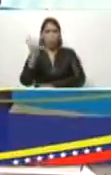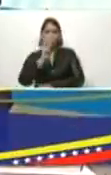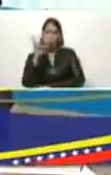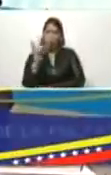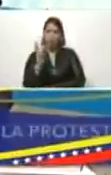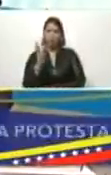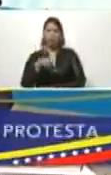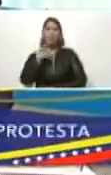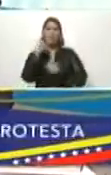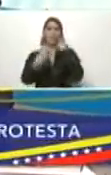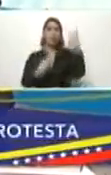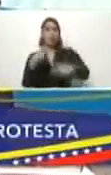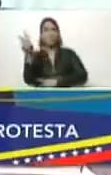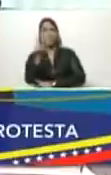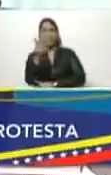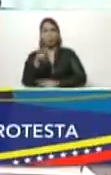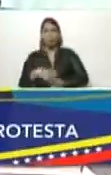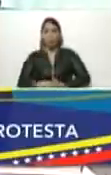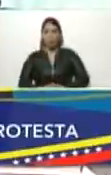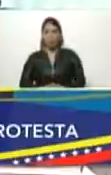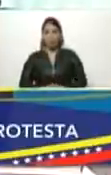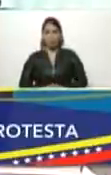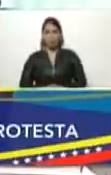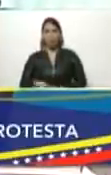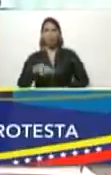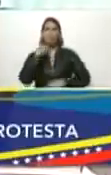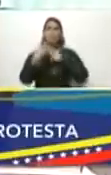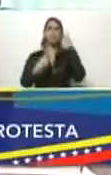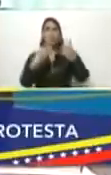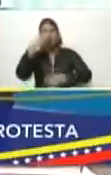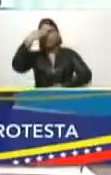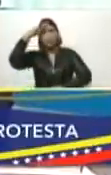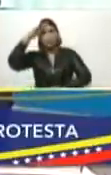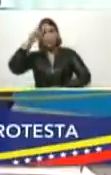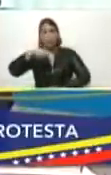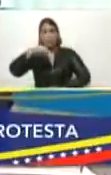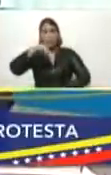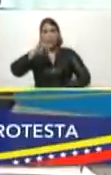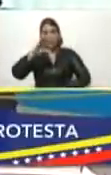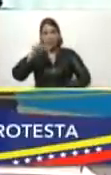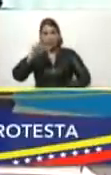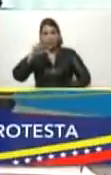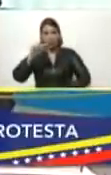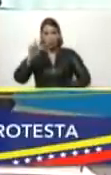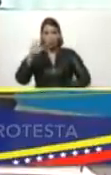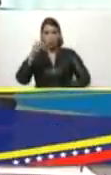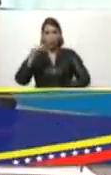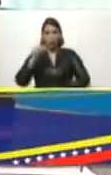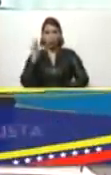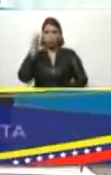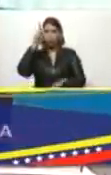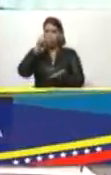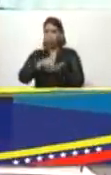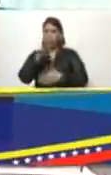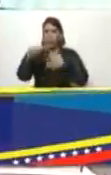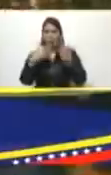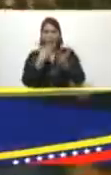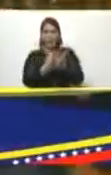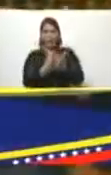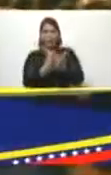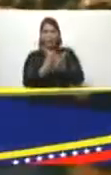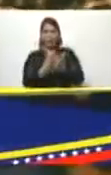la voz de Venezuela, la voz de Cuba y la voz de Nicaragua llegará a Los Ángeles.